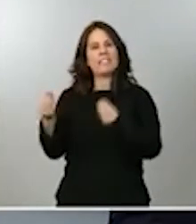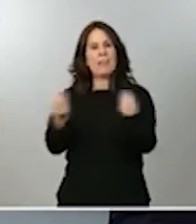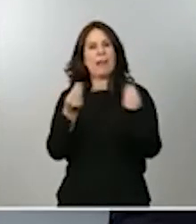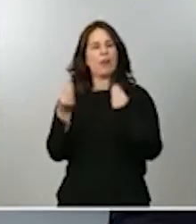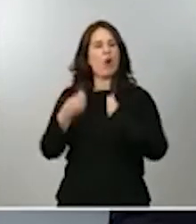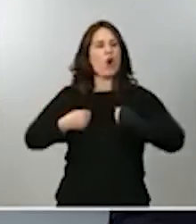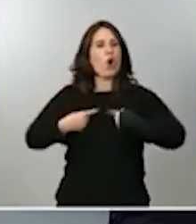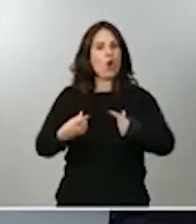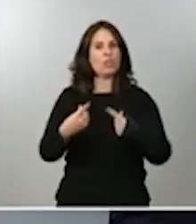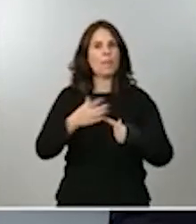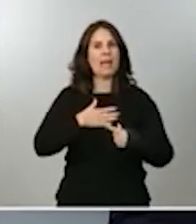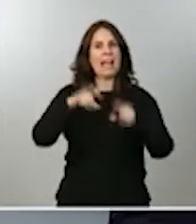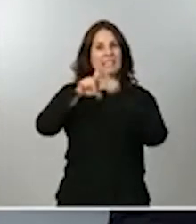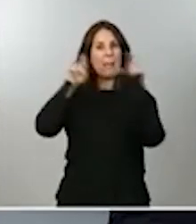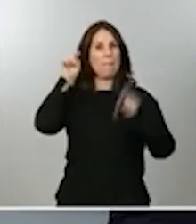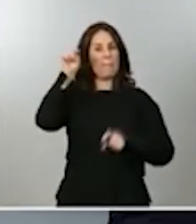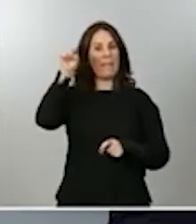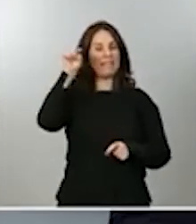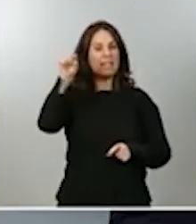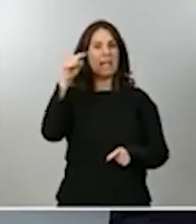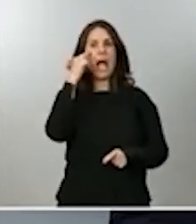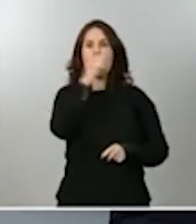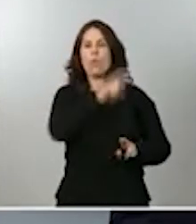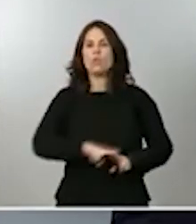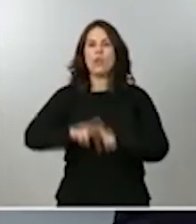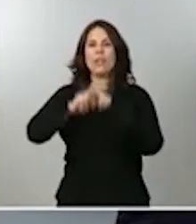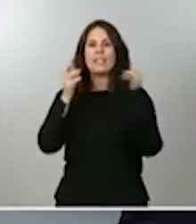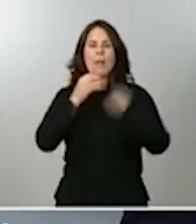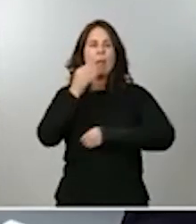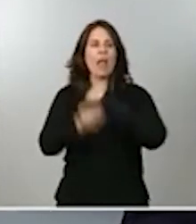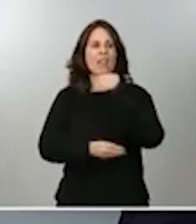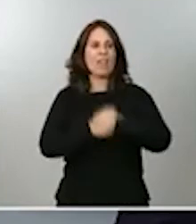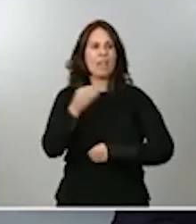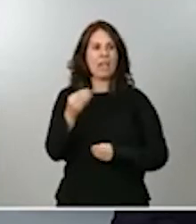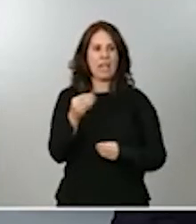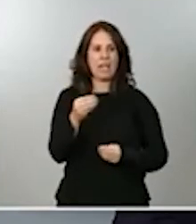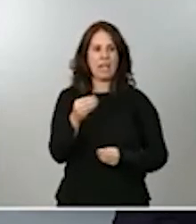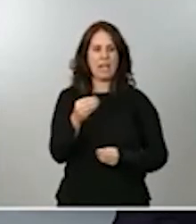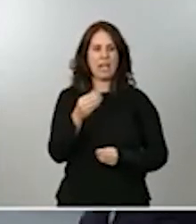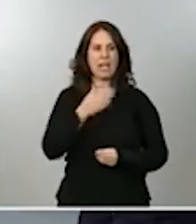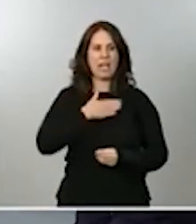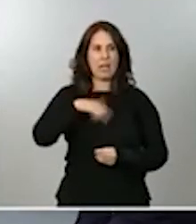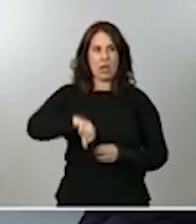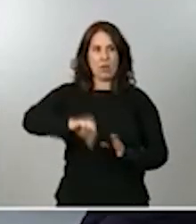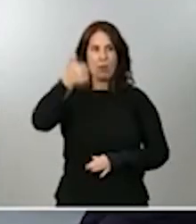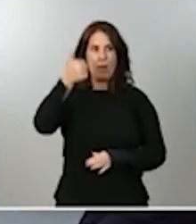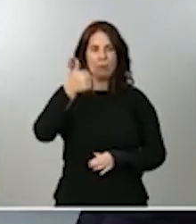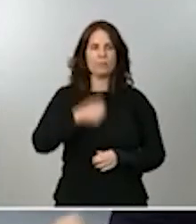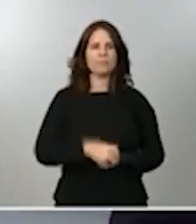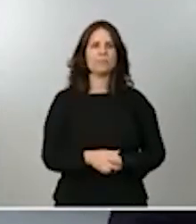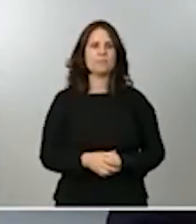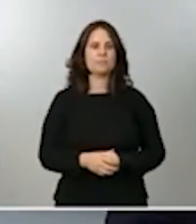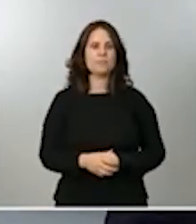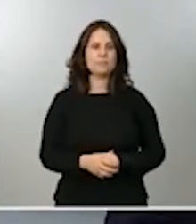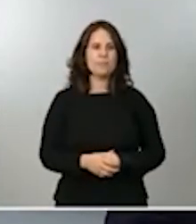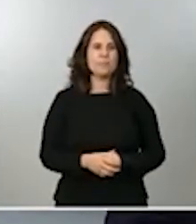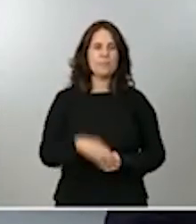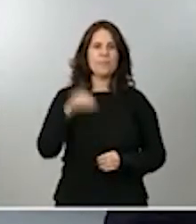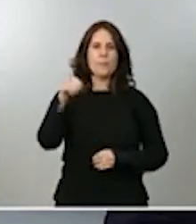para las empresas las auditorías que hay hacer en las nuevas medidas de igualdad que han aprobado hoy. Luego le quería preguntar a la ministra de Hacienda y portavoz